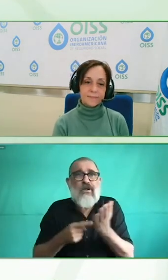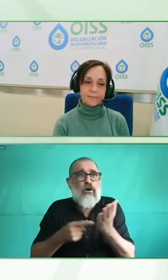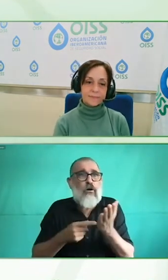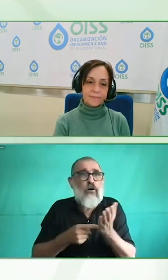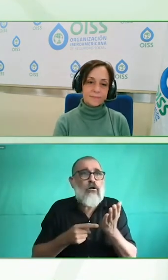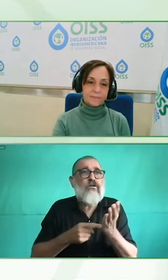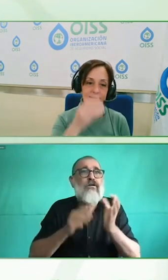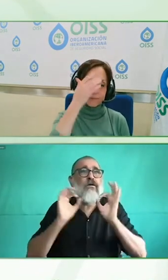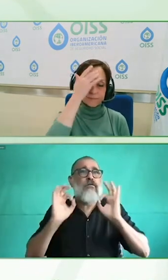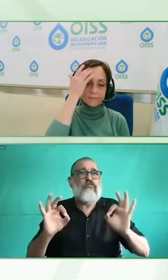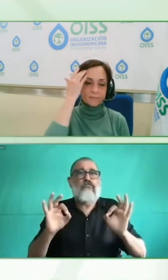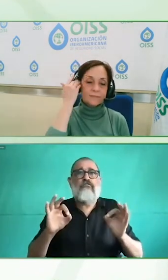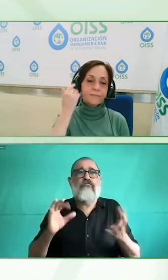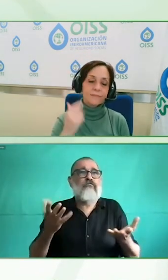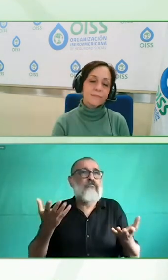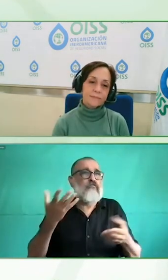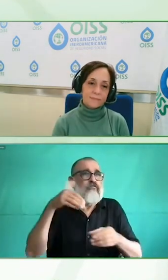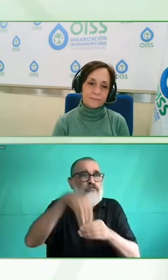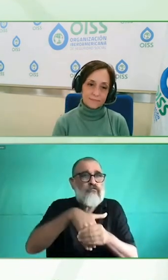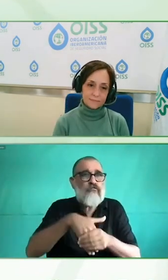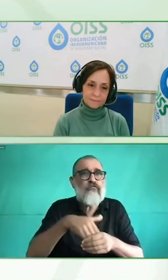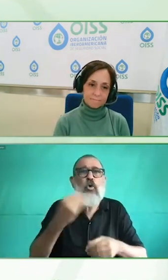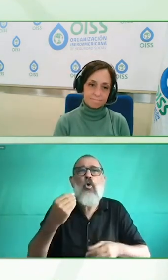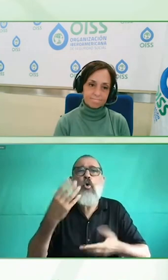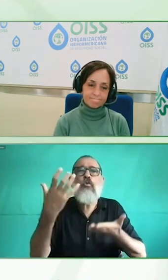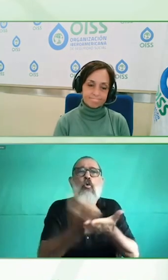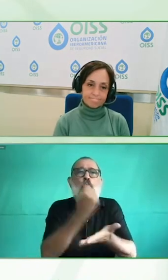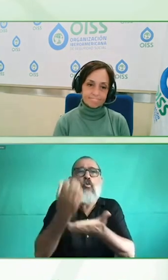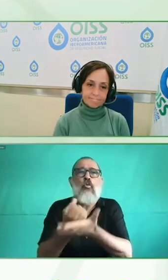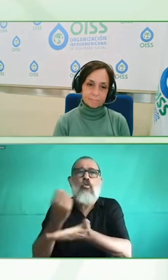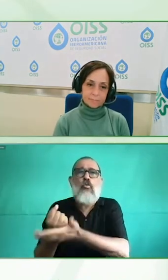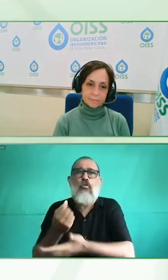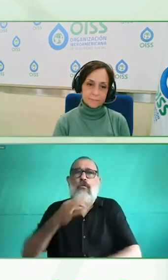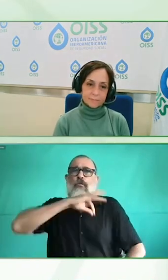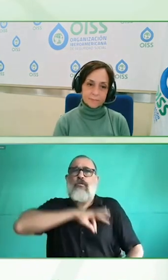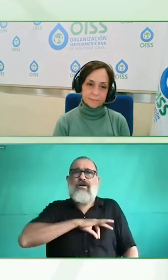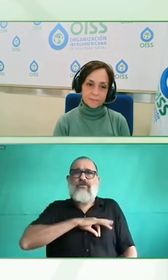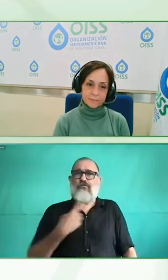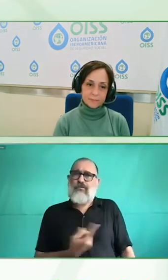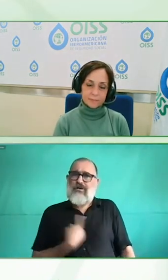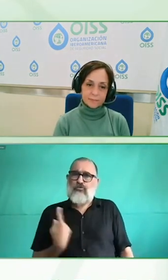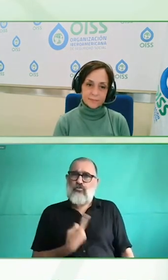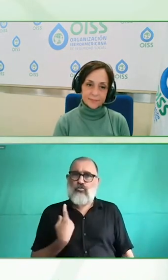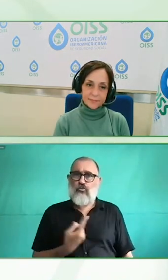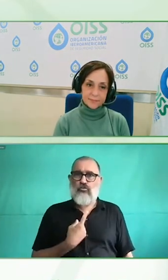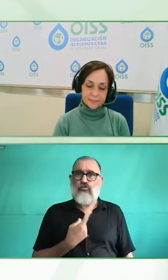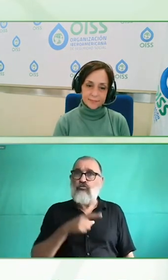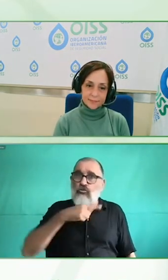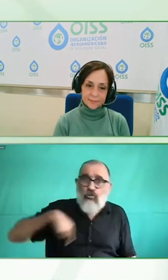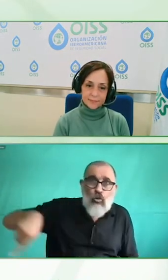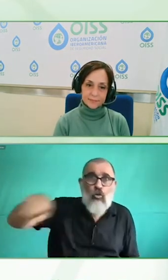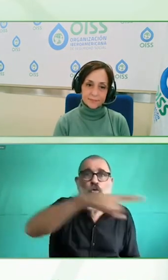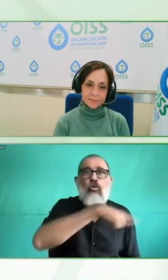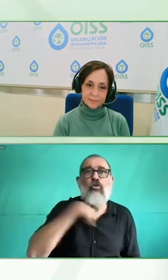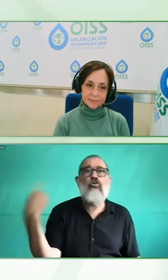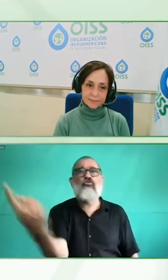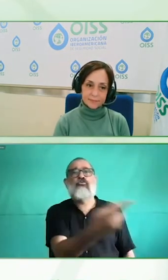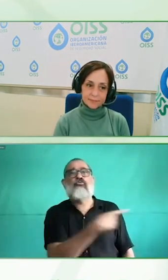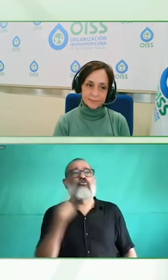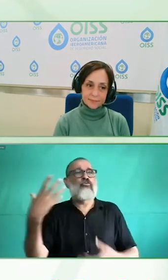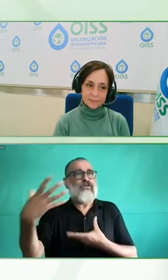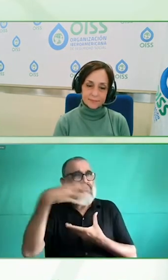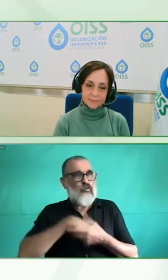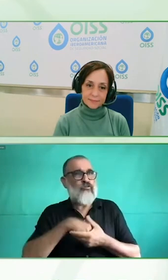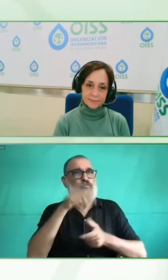que estas tecnologías y otros desarrollos del futuro aumentan la